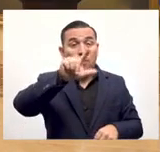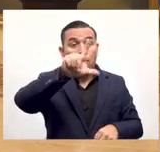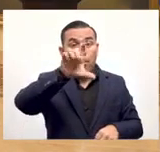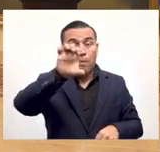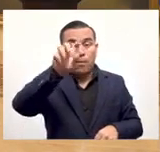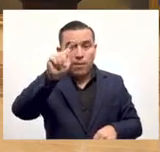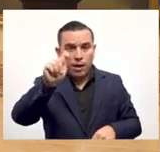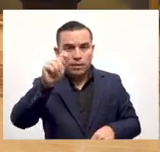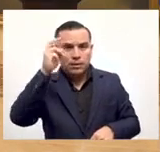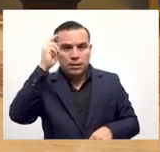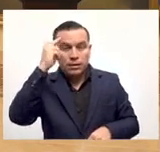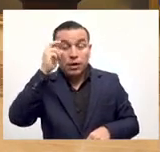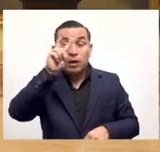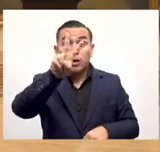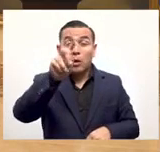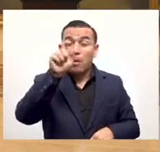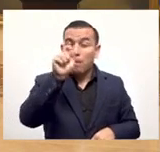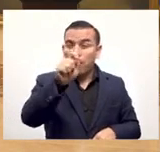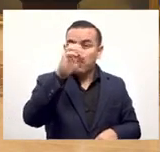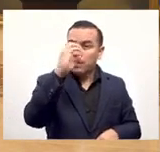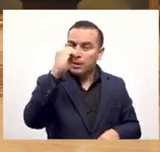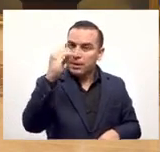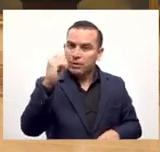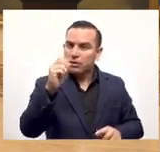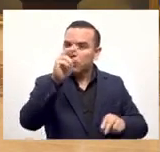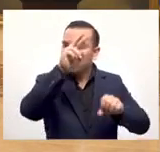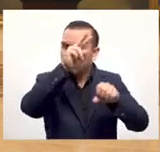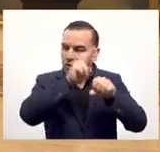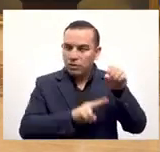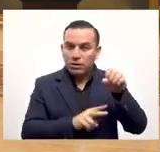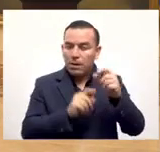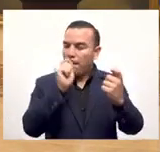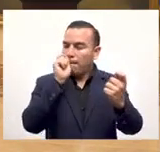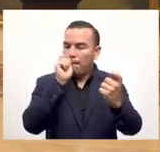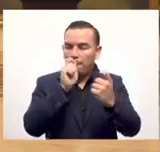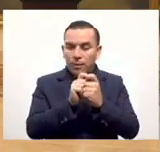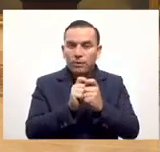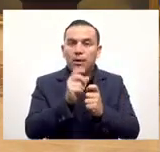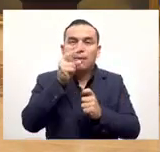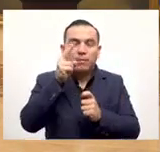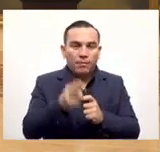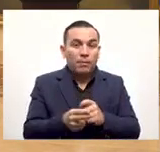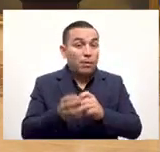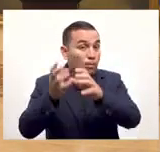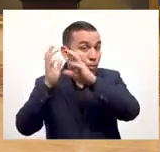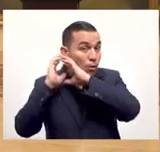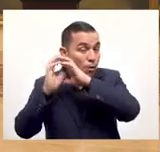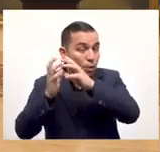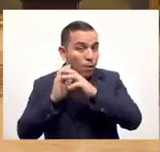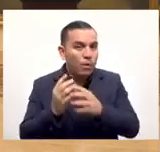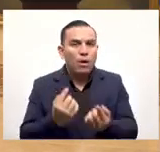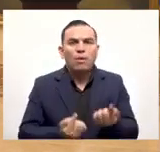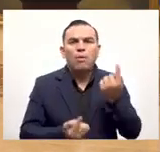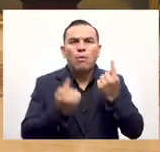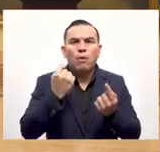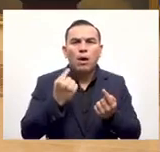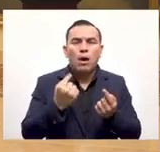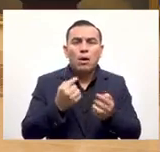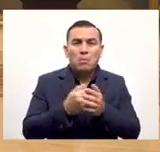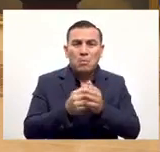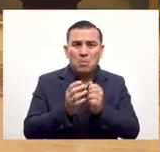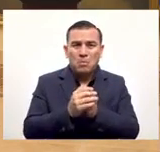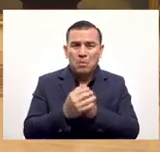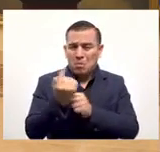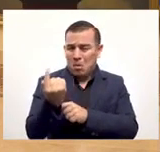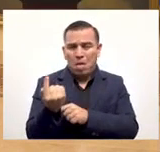dólares no 1.95 no 2.10 dos dólares exactamente el mismo precio que él estaba pidiendo ¿cuál es la